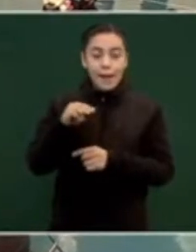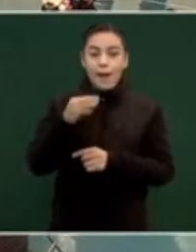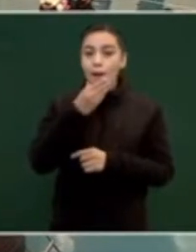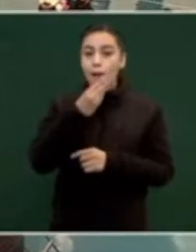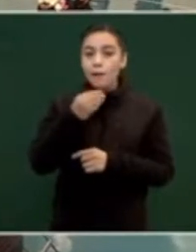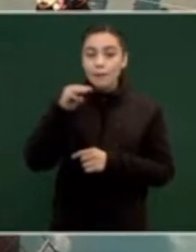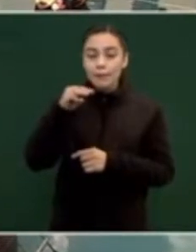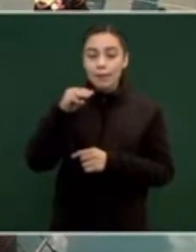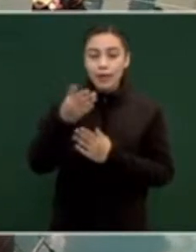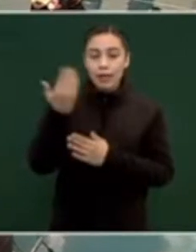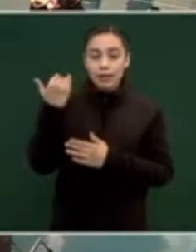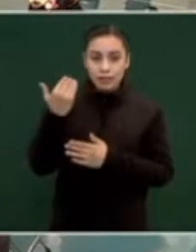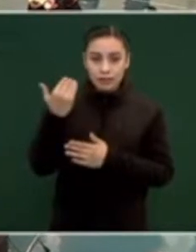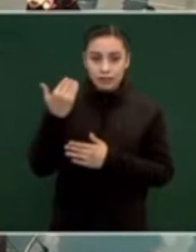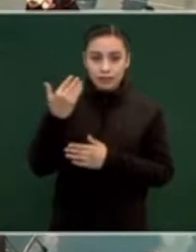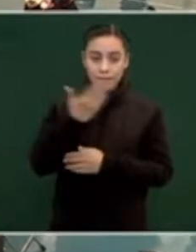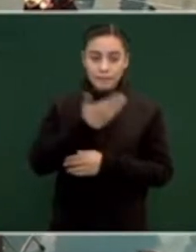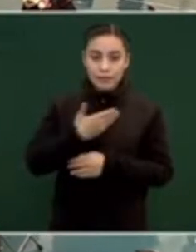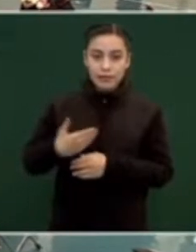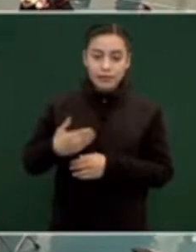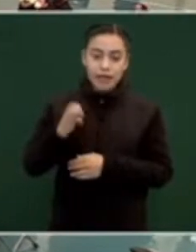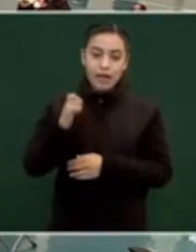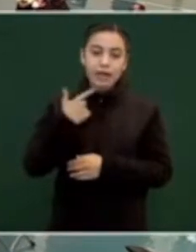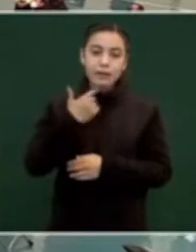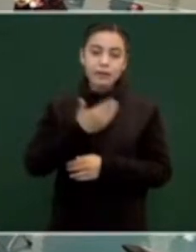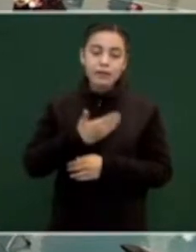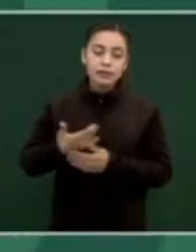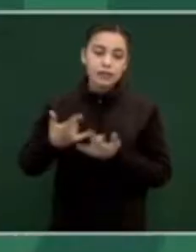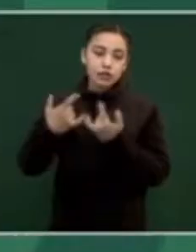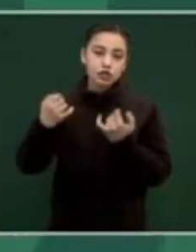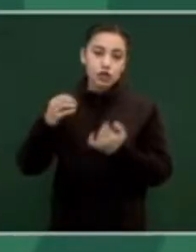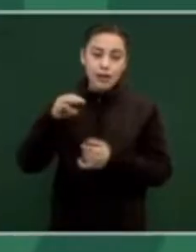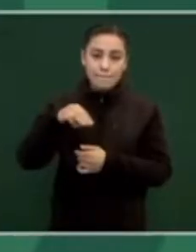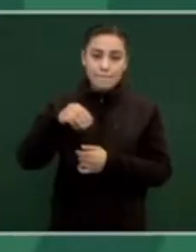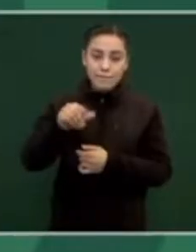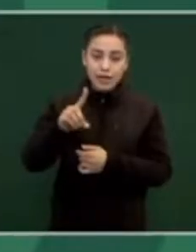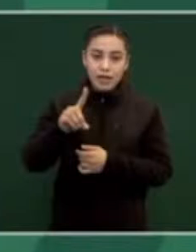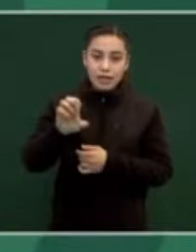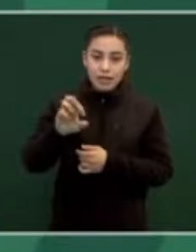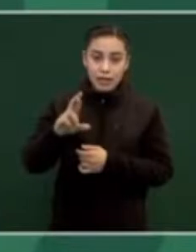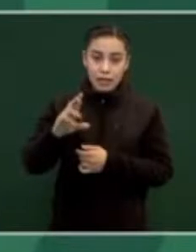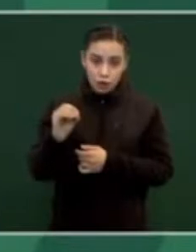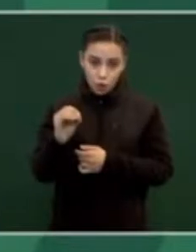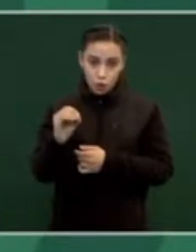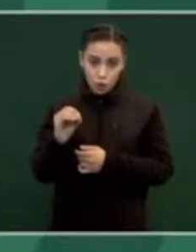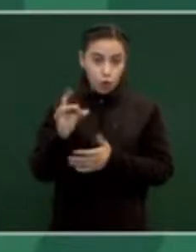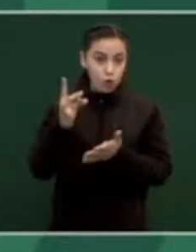o más que a ti.